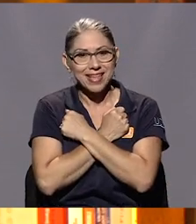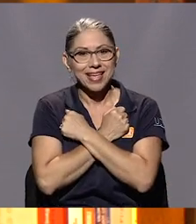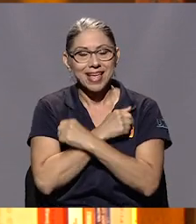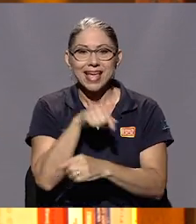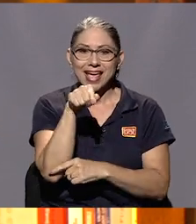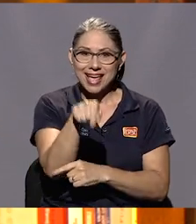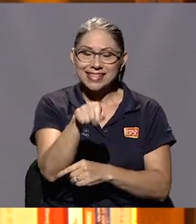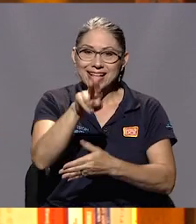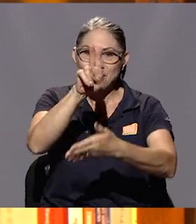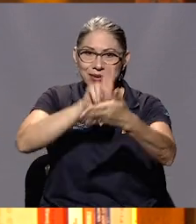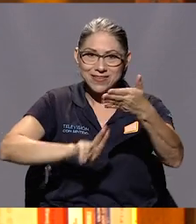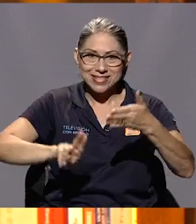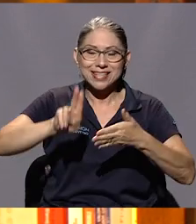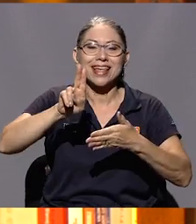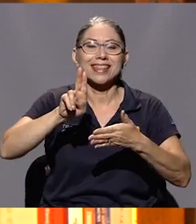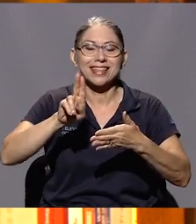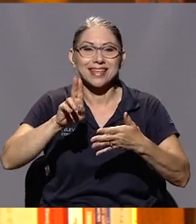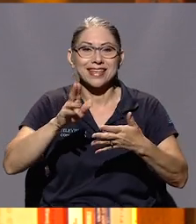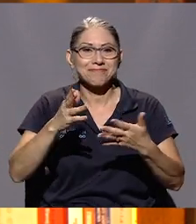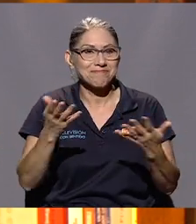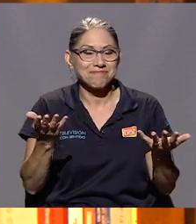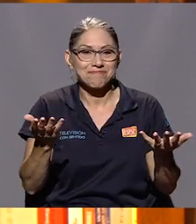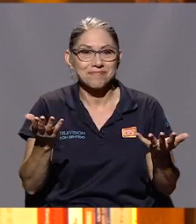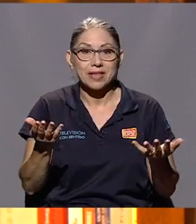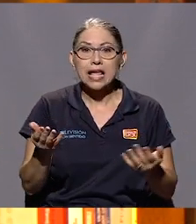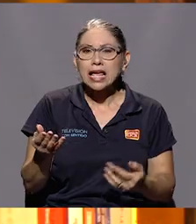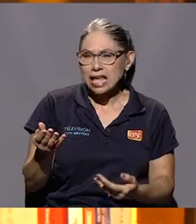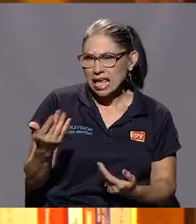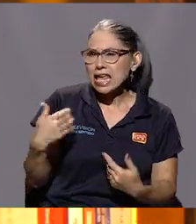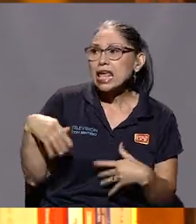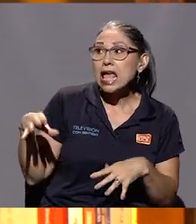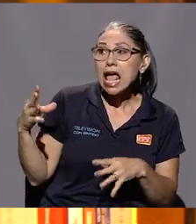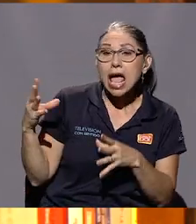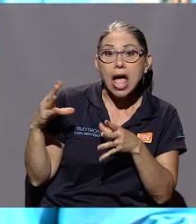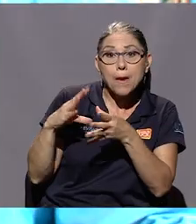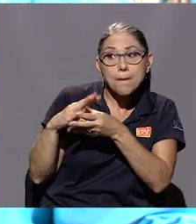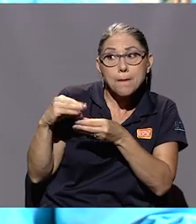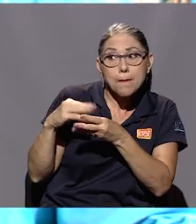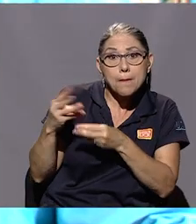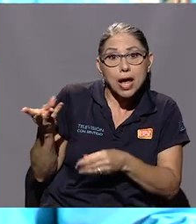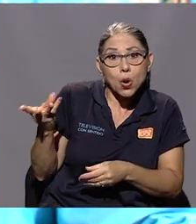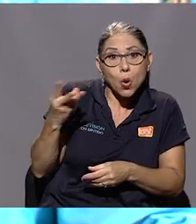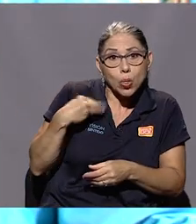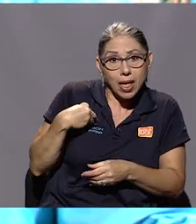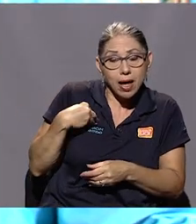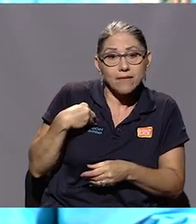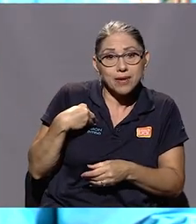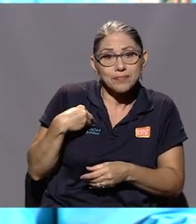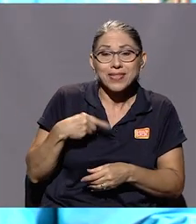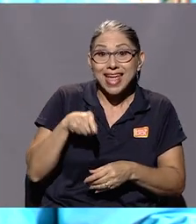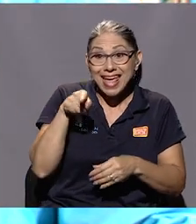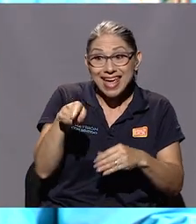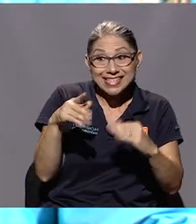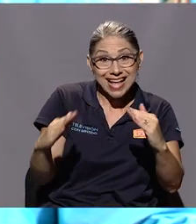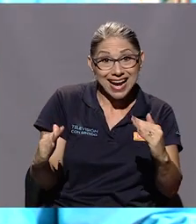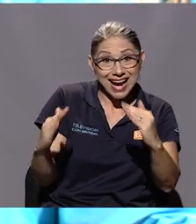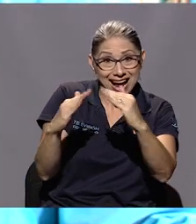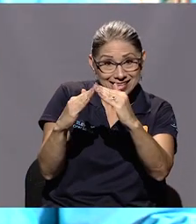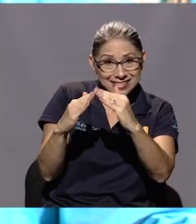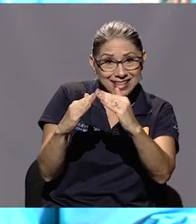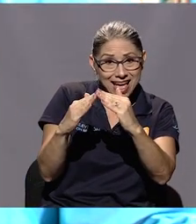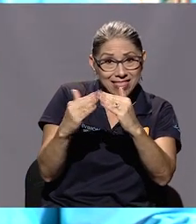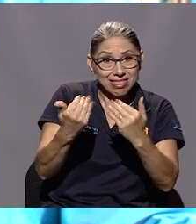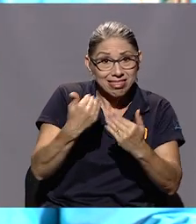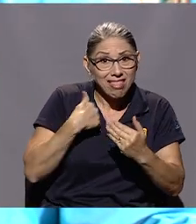y esa es la universidad que... Y me contaban, doña Patricia, que esa casa en